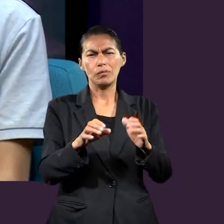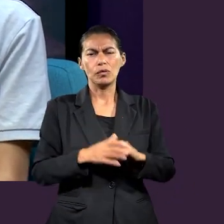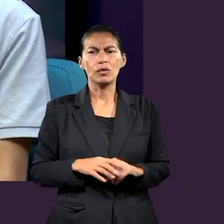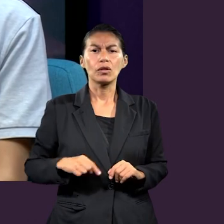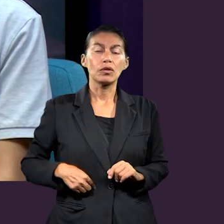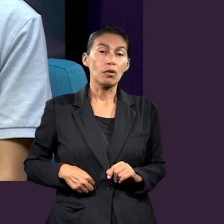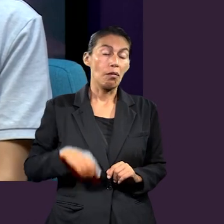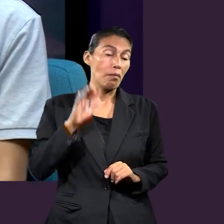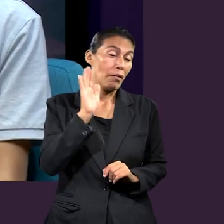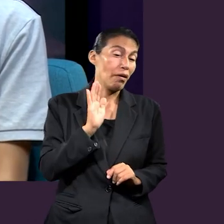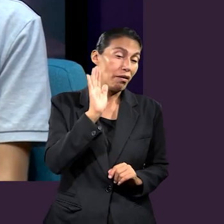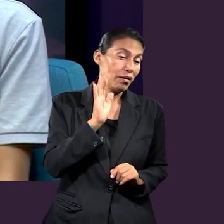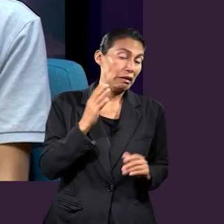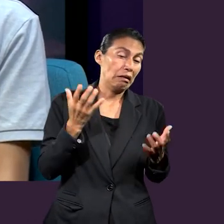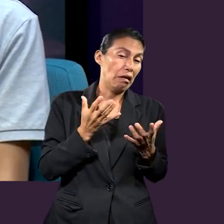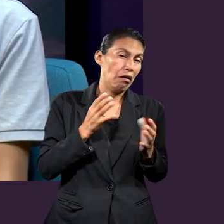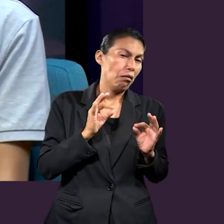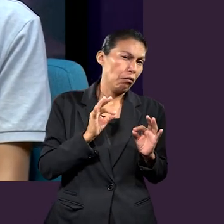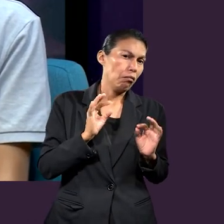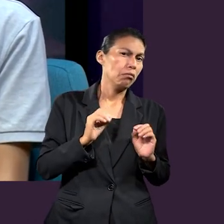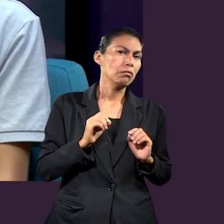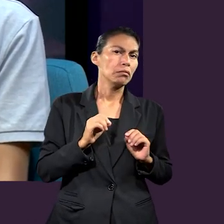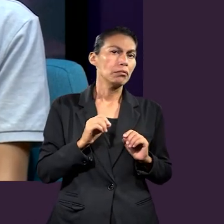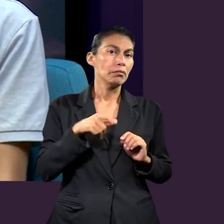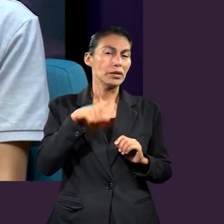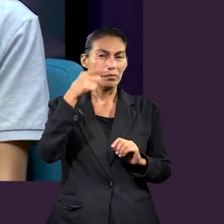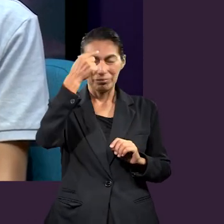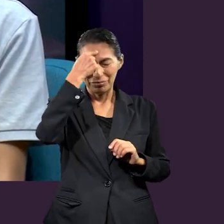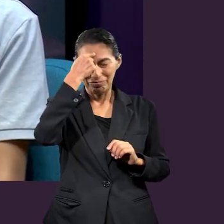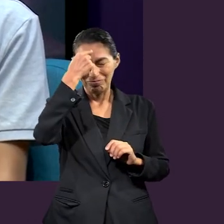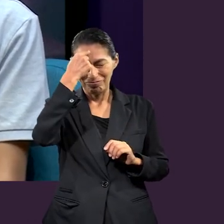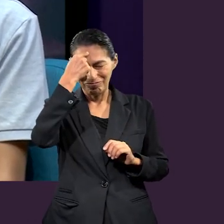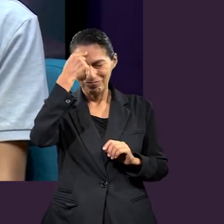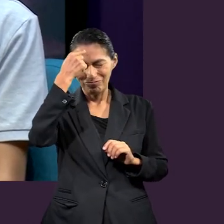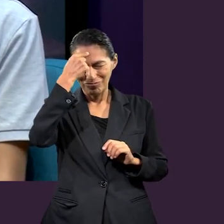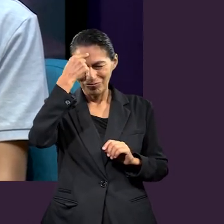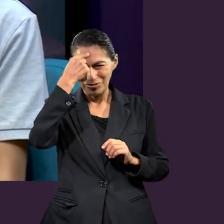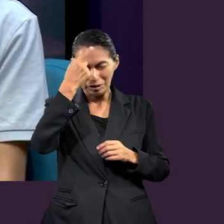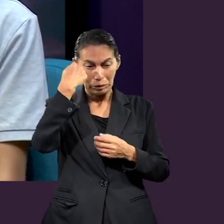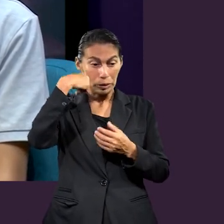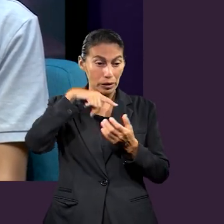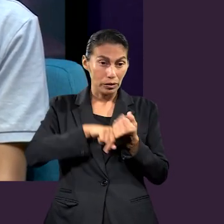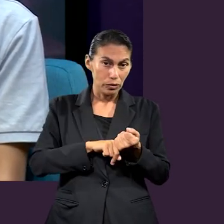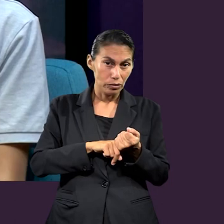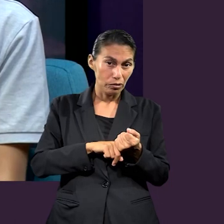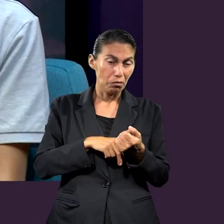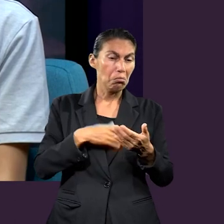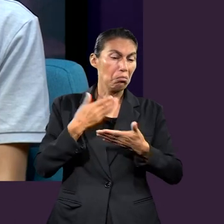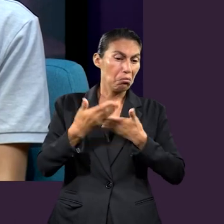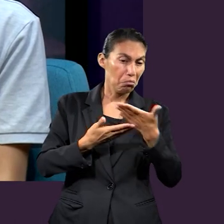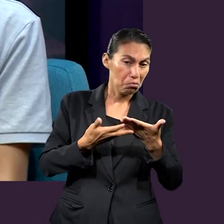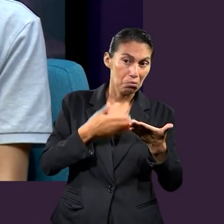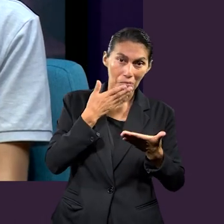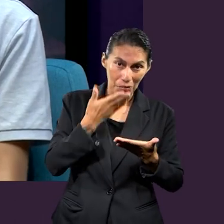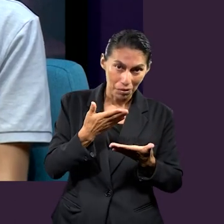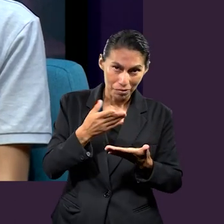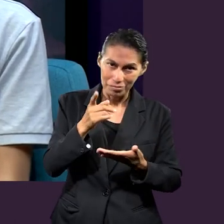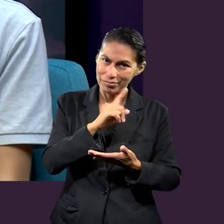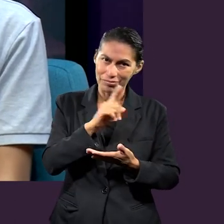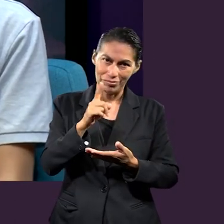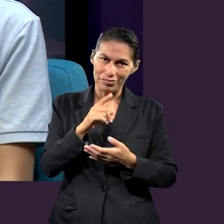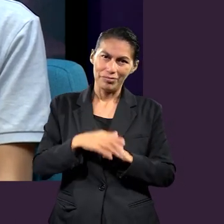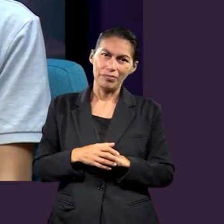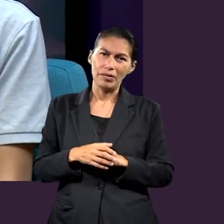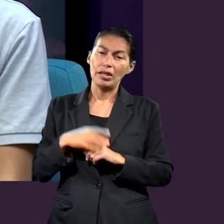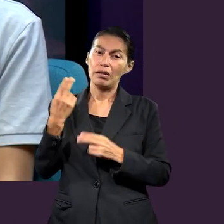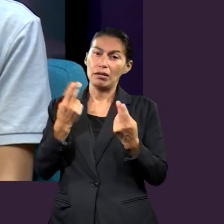Quiero aparentar que lo estoy haciendo. Solo que en mi mente sé que mi propósito no es servir de buena